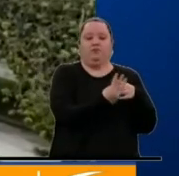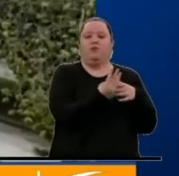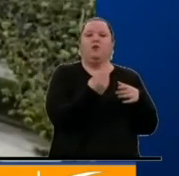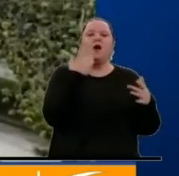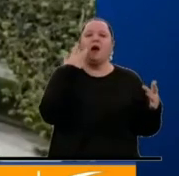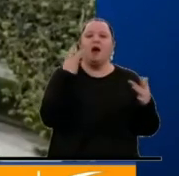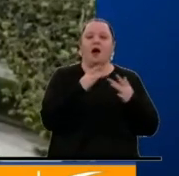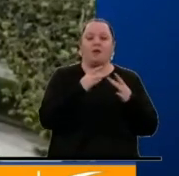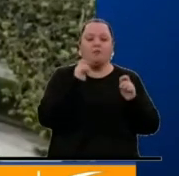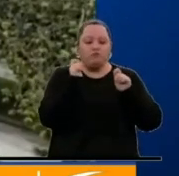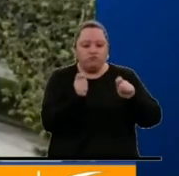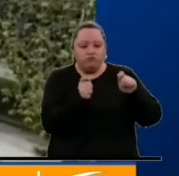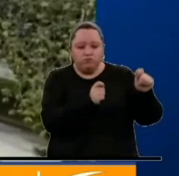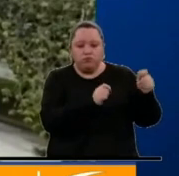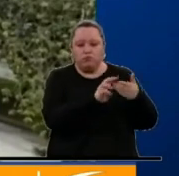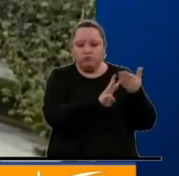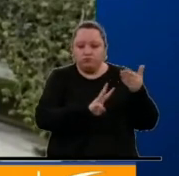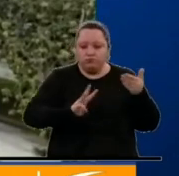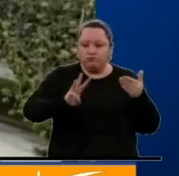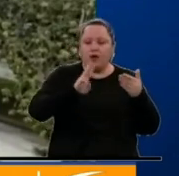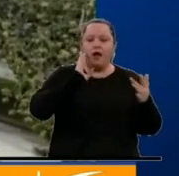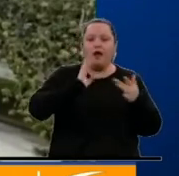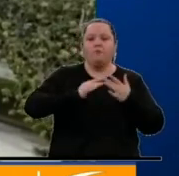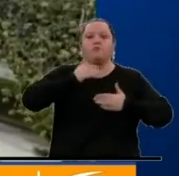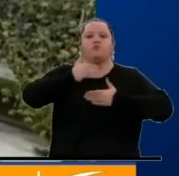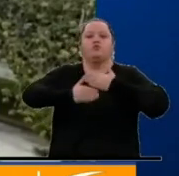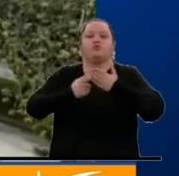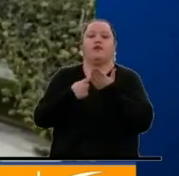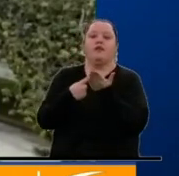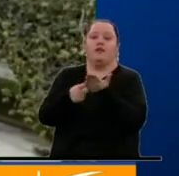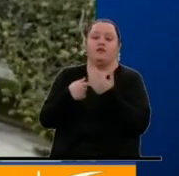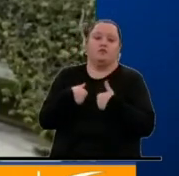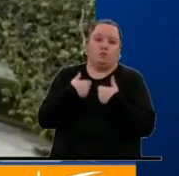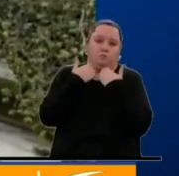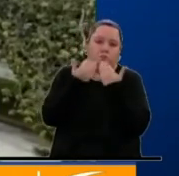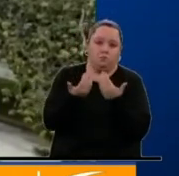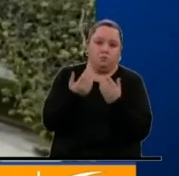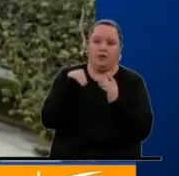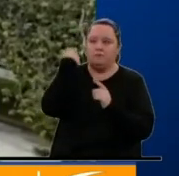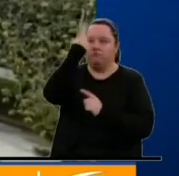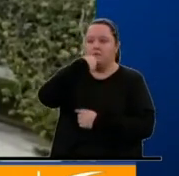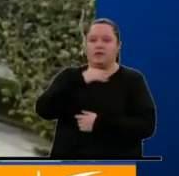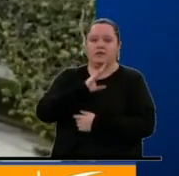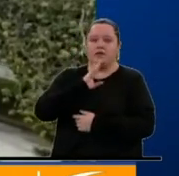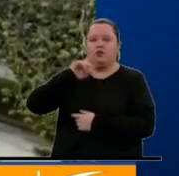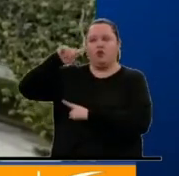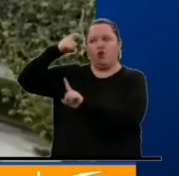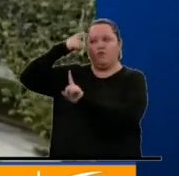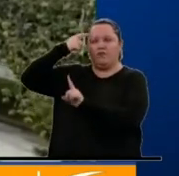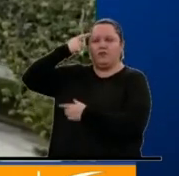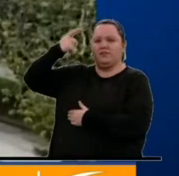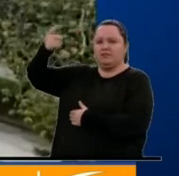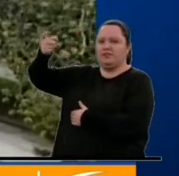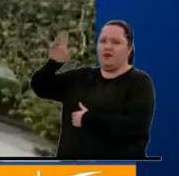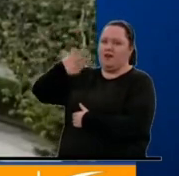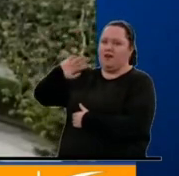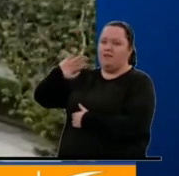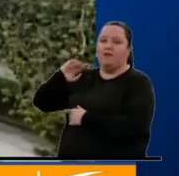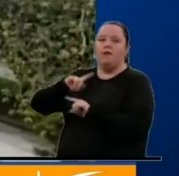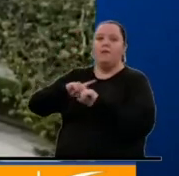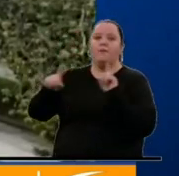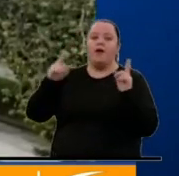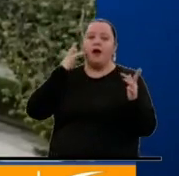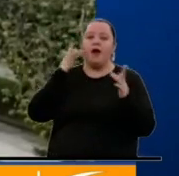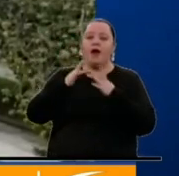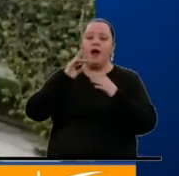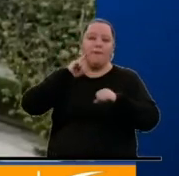y poder comenzar este proceso de negociación. Yo personalmente no sé las identidades, el gobierno seguramente sí, y el levantamiento de órdenes de